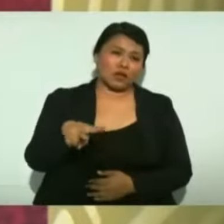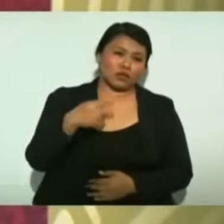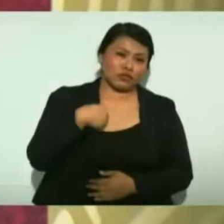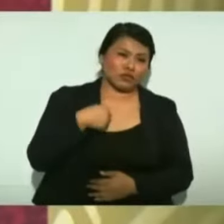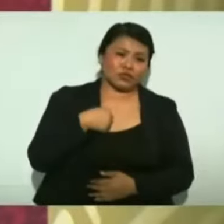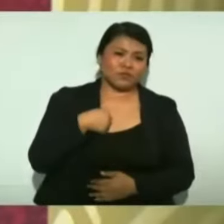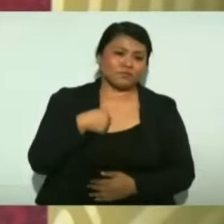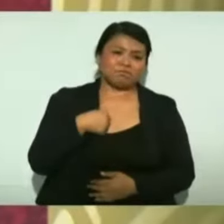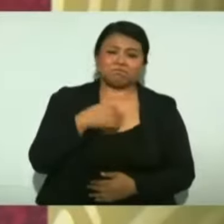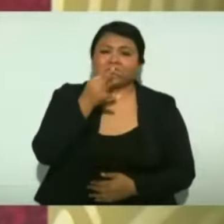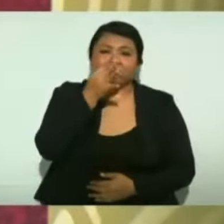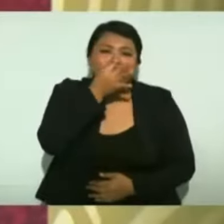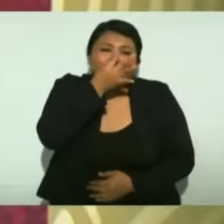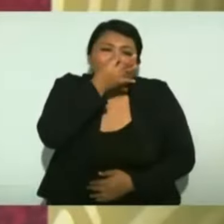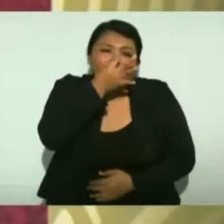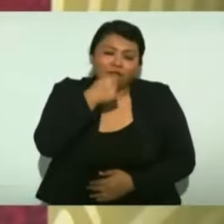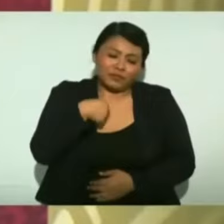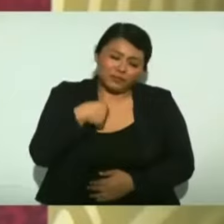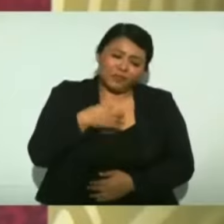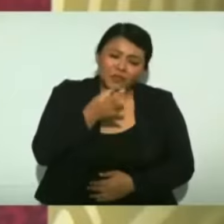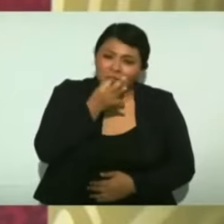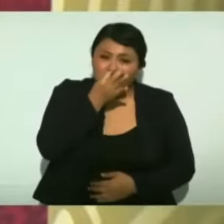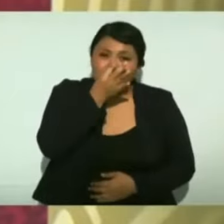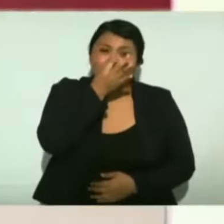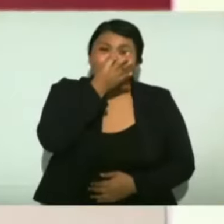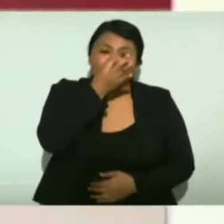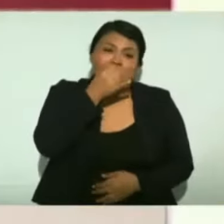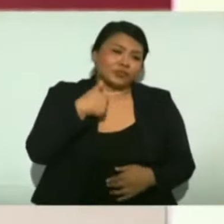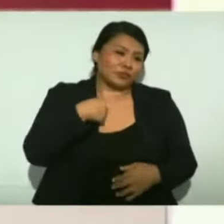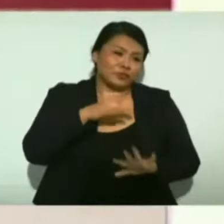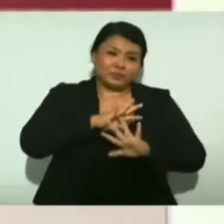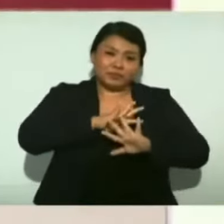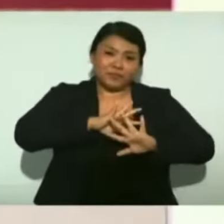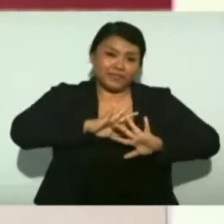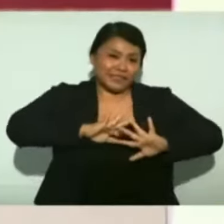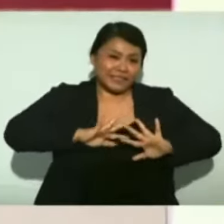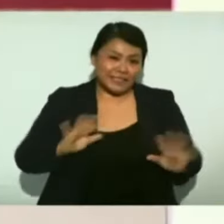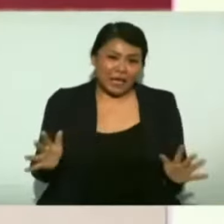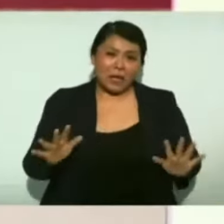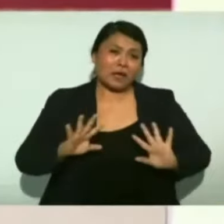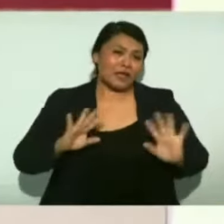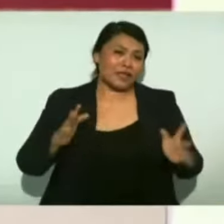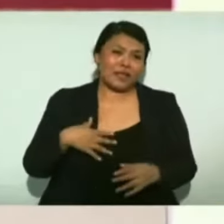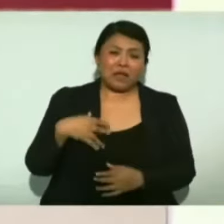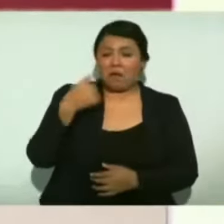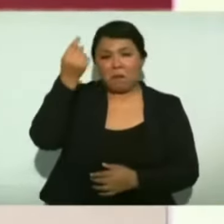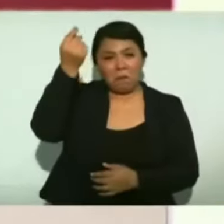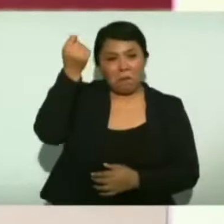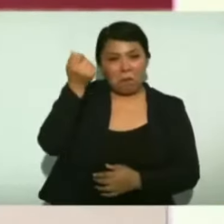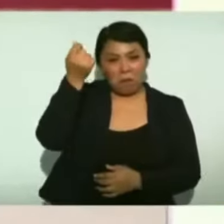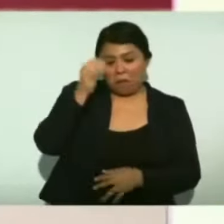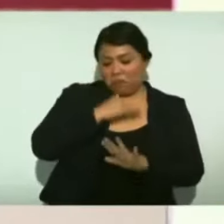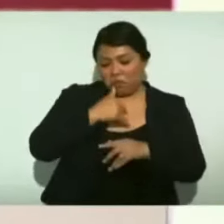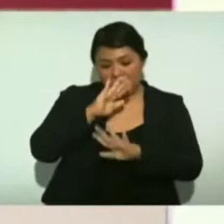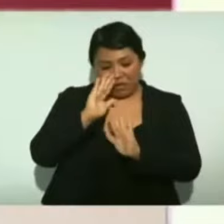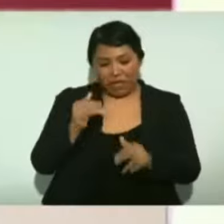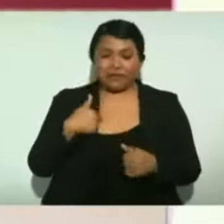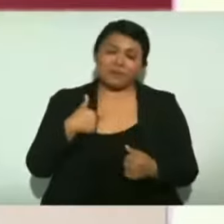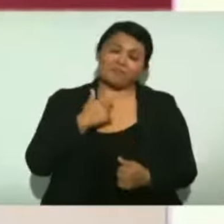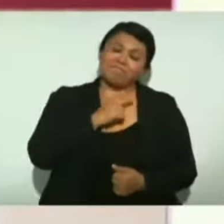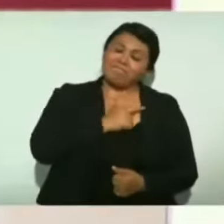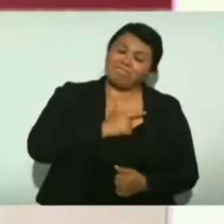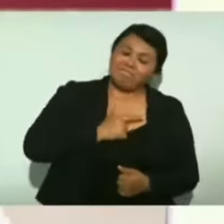me jubilo, pero me voy muy contento.